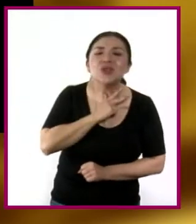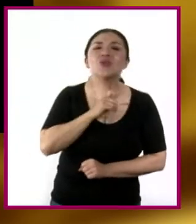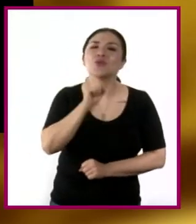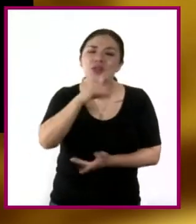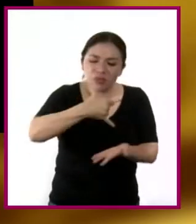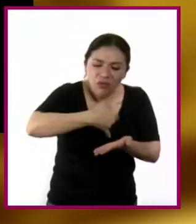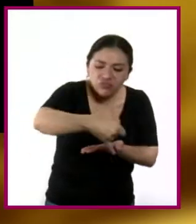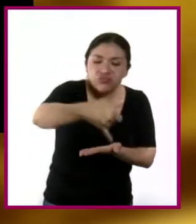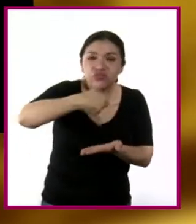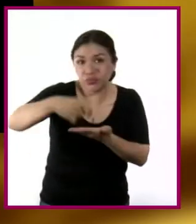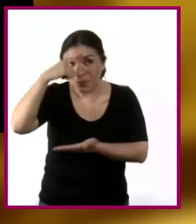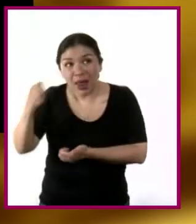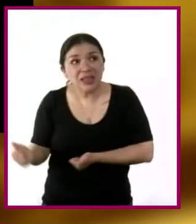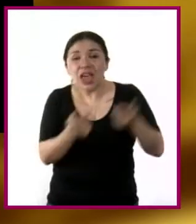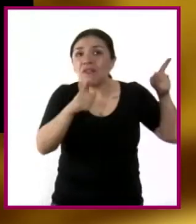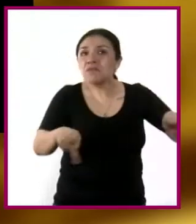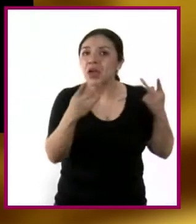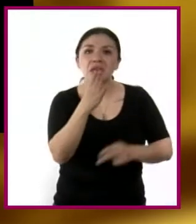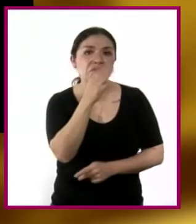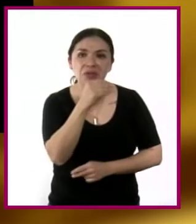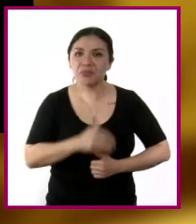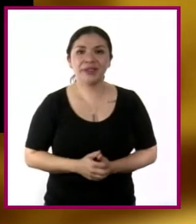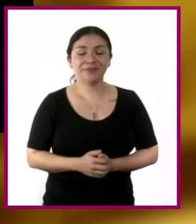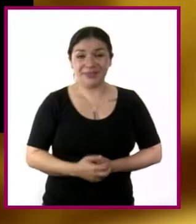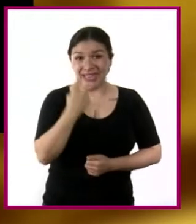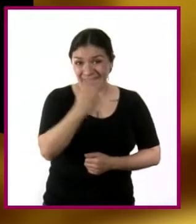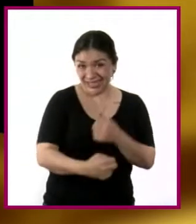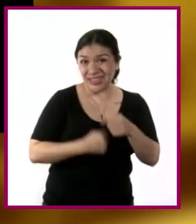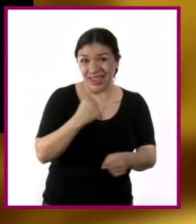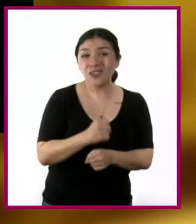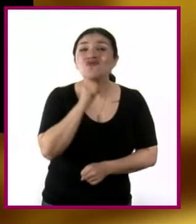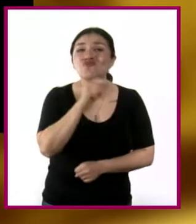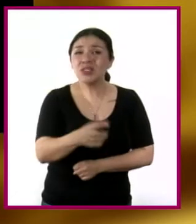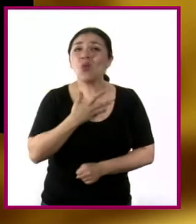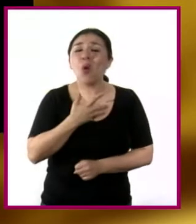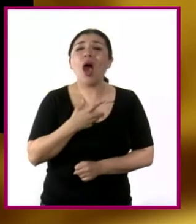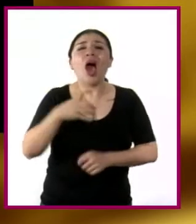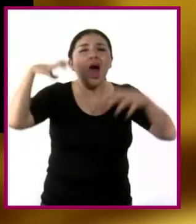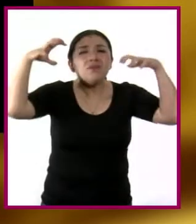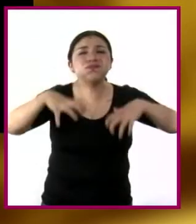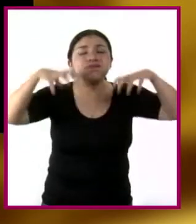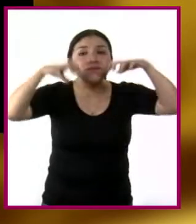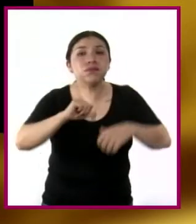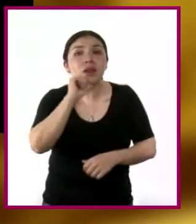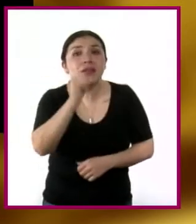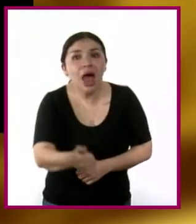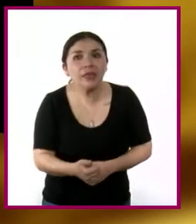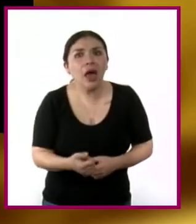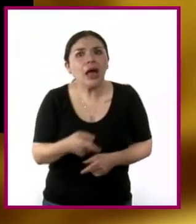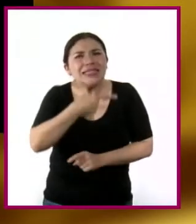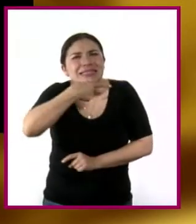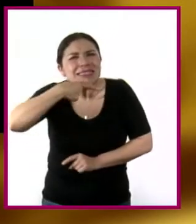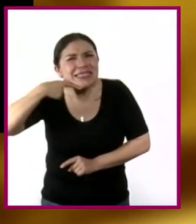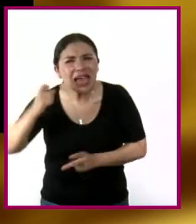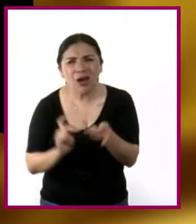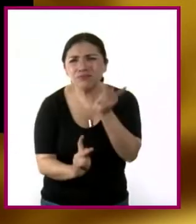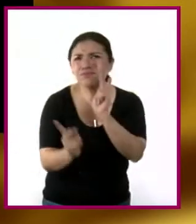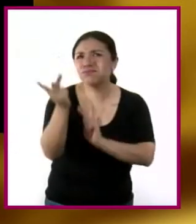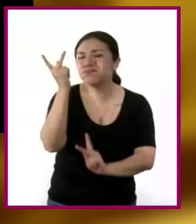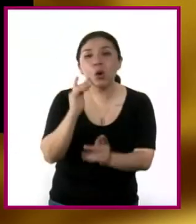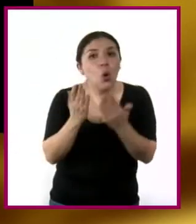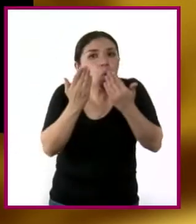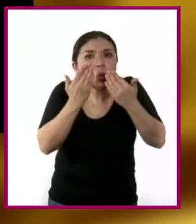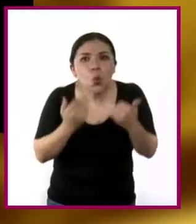agricultura de exportación. Ese año también hubo sequía, por lo cual la población dedicada a